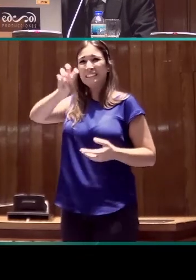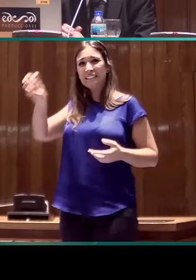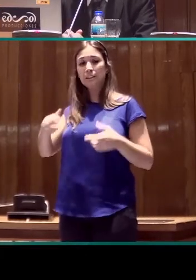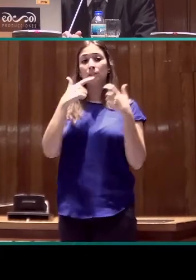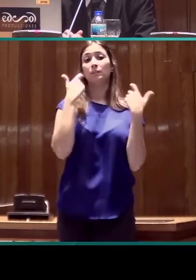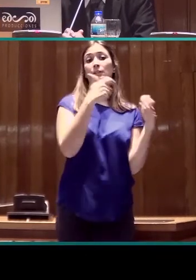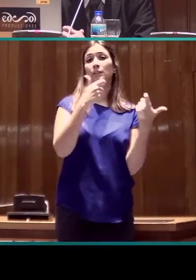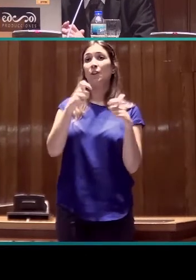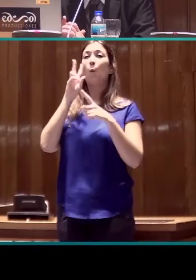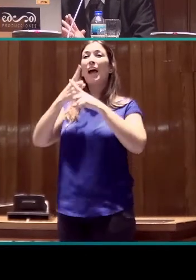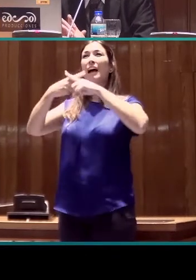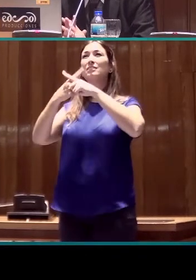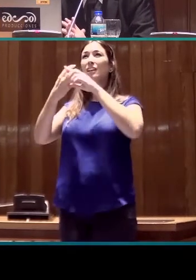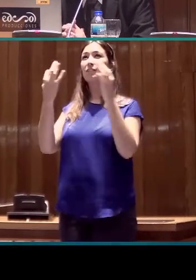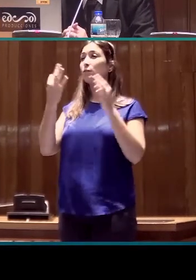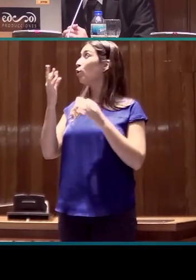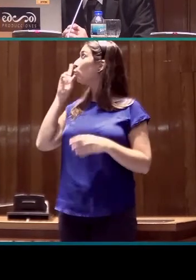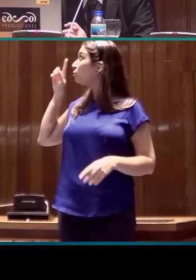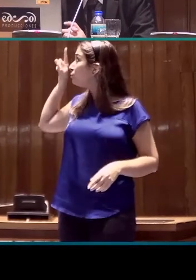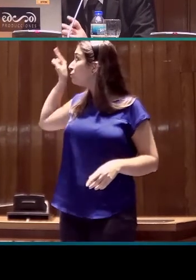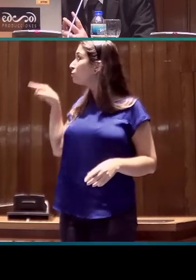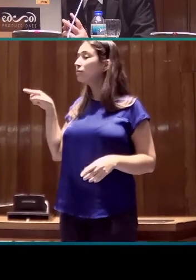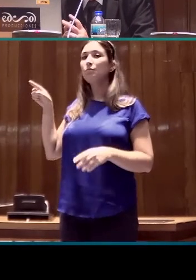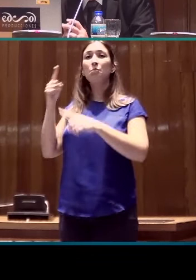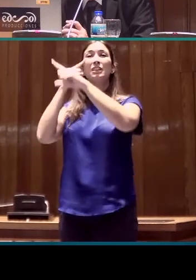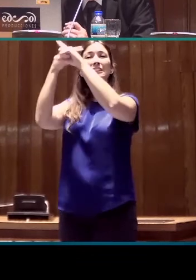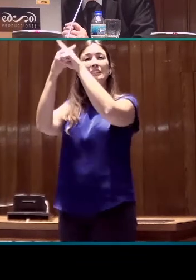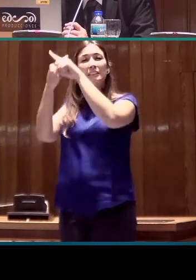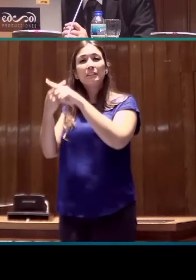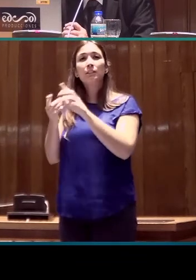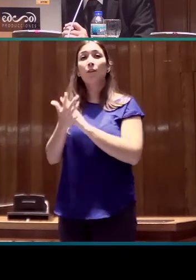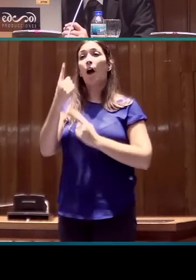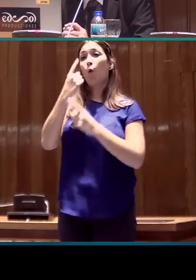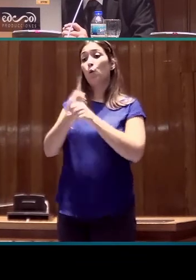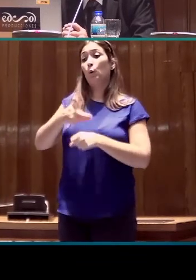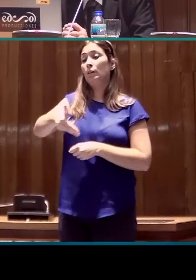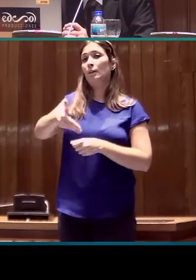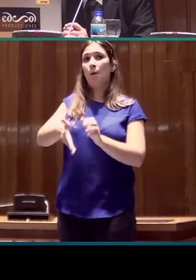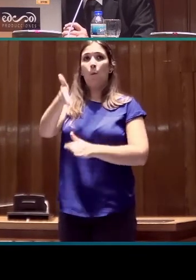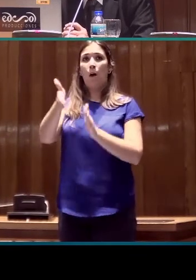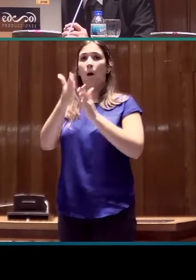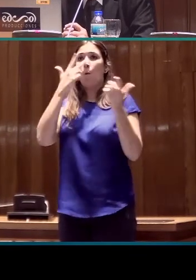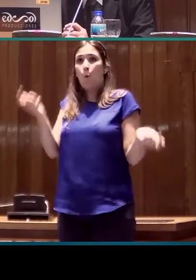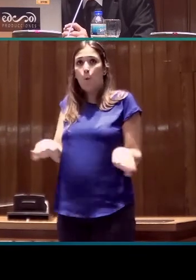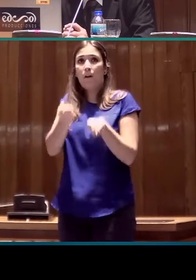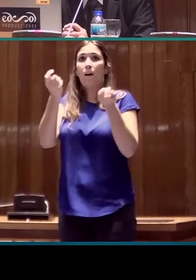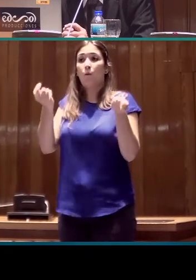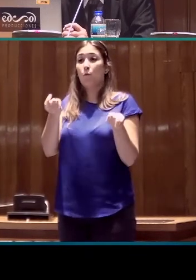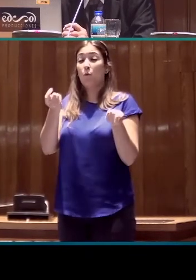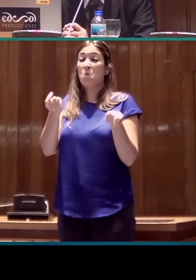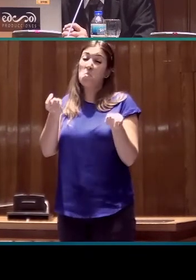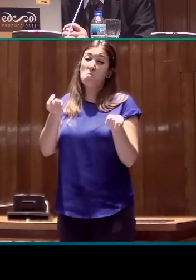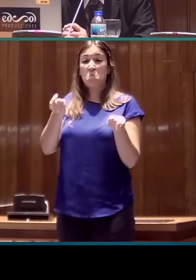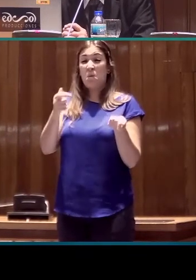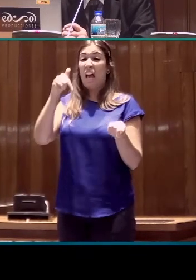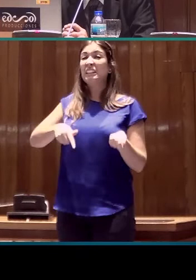Esos asteriscos que veis ahí indican que algunos de esos trabajos saldrán publicados, no creo que